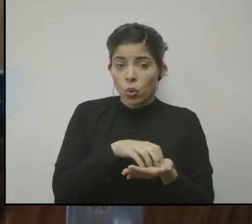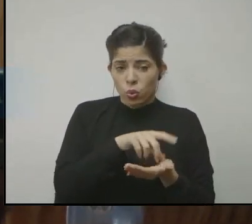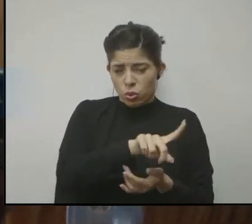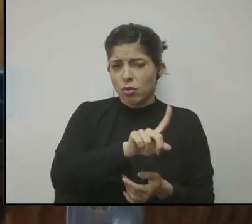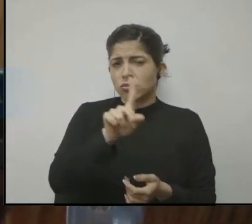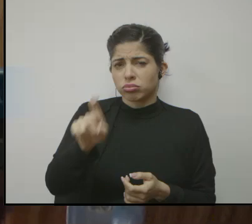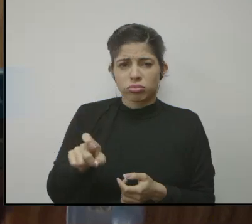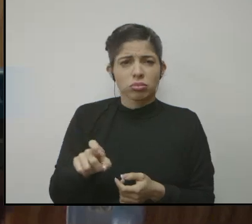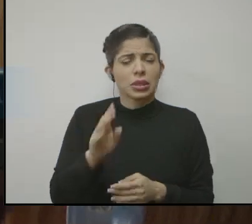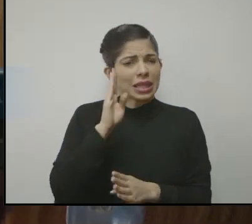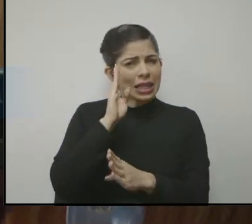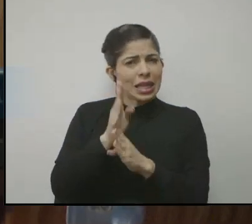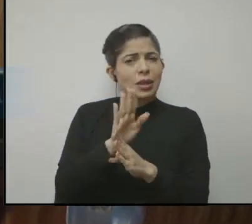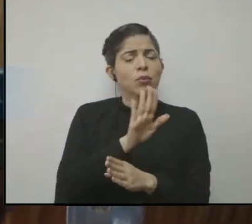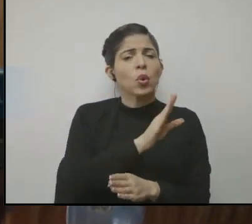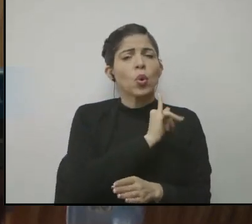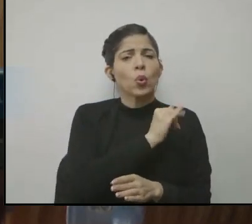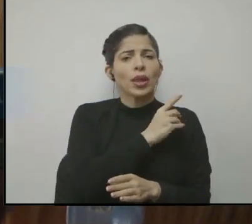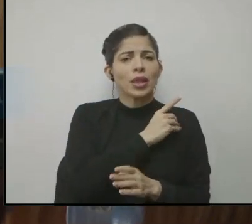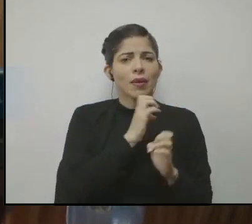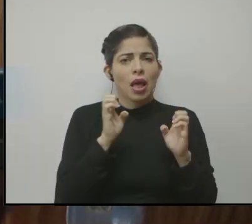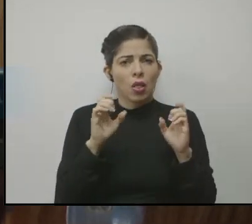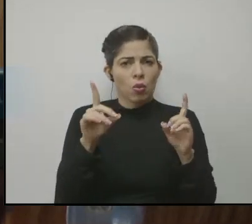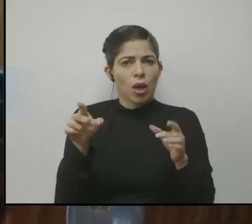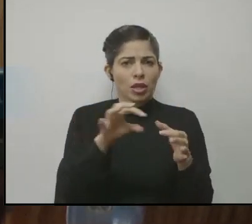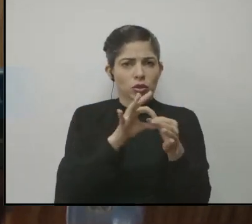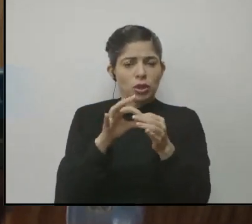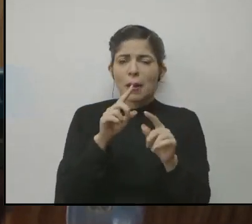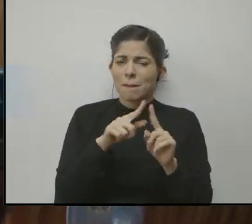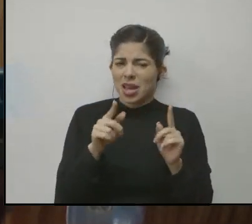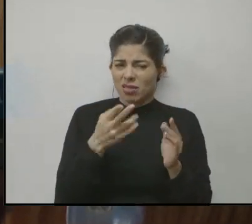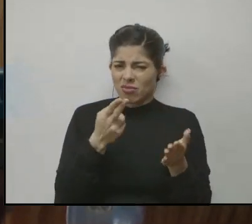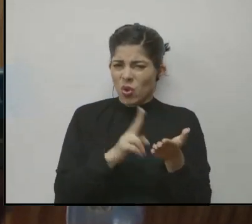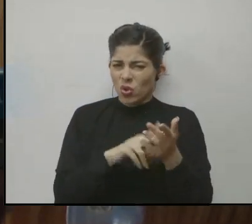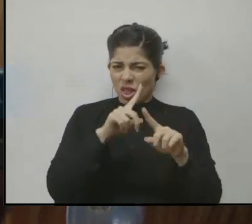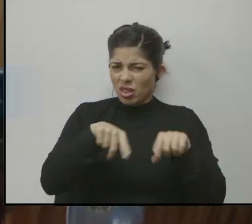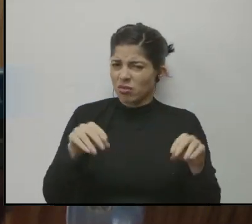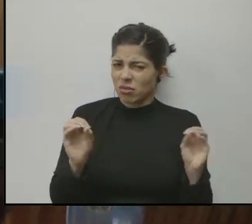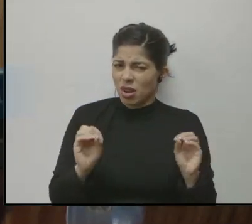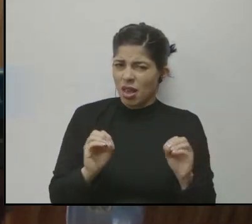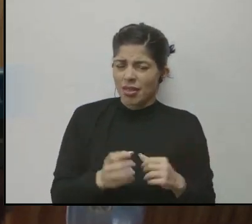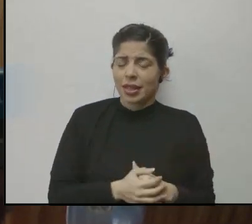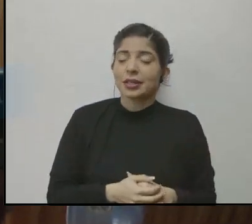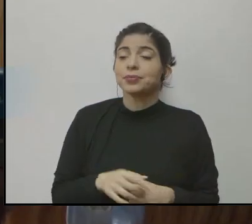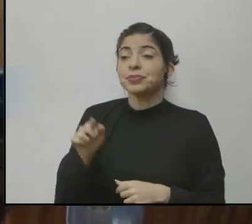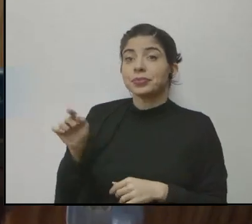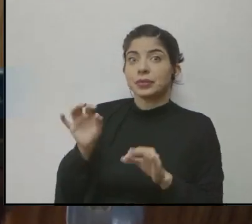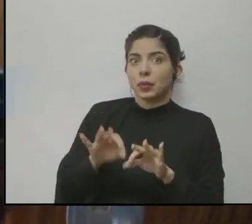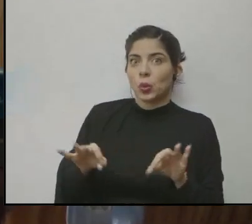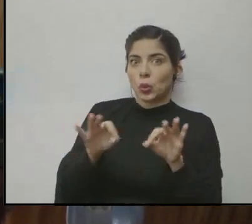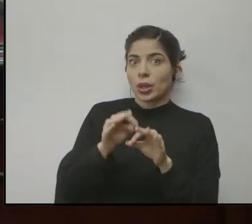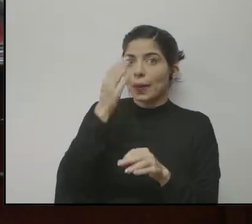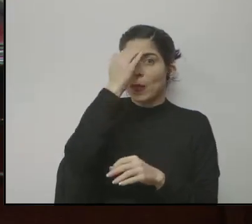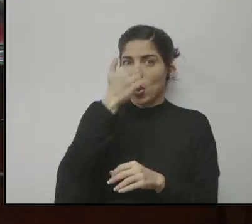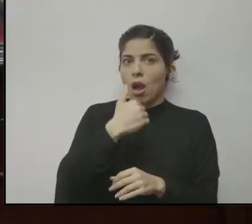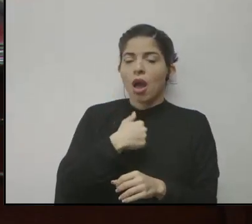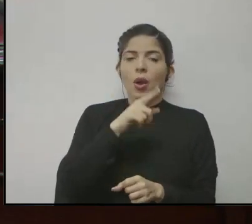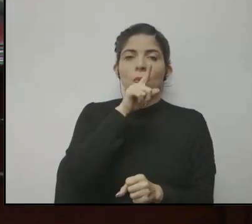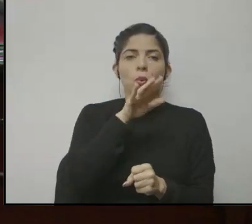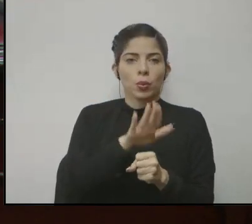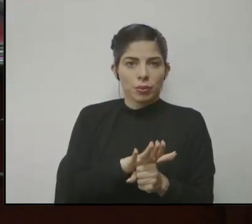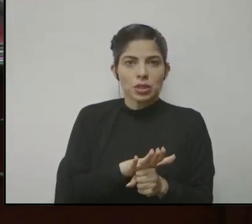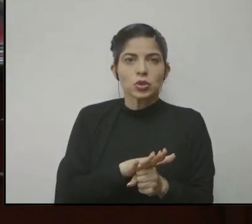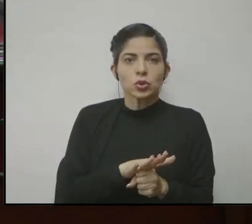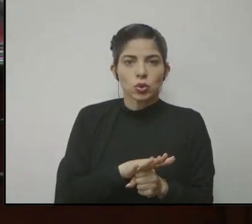que se comunique directamente con su Junta de Educación. Pero no hemos hablado de rescindir ningún contrato. Y eso es importante porque tenemos un compromiso